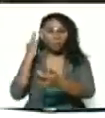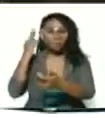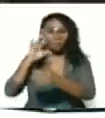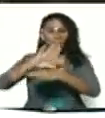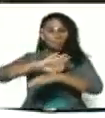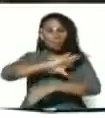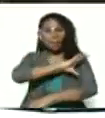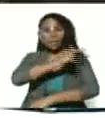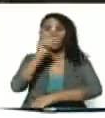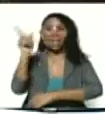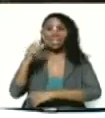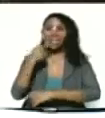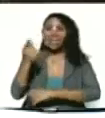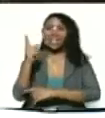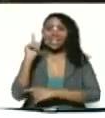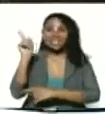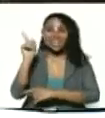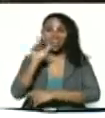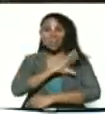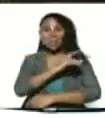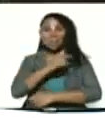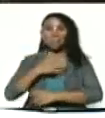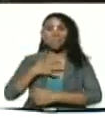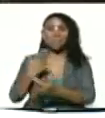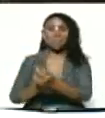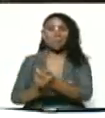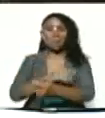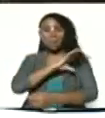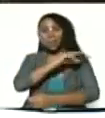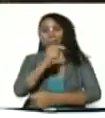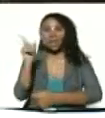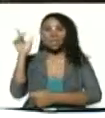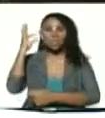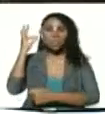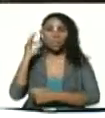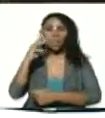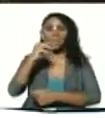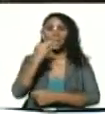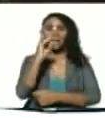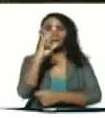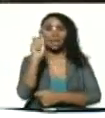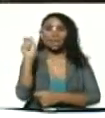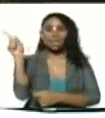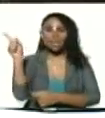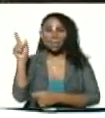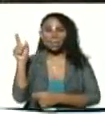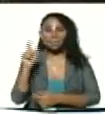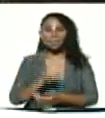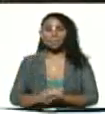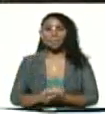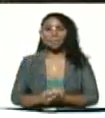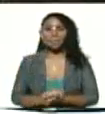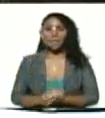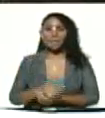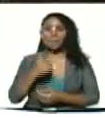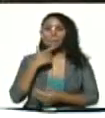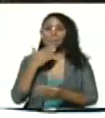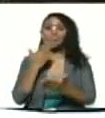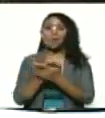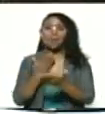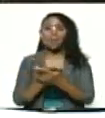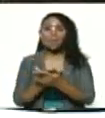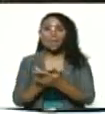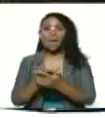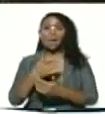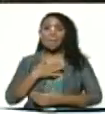a ella no le gusta que le diga que es mayor mi hermana mayor María Teresa la doctora María Teresa Maduro me acaba de proponer algo